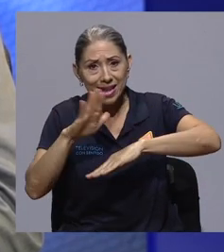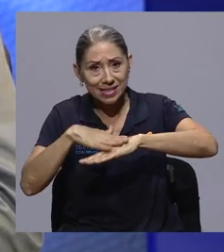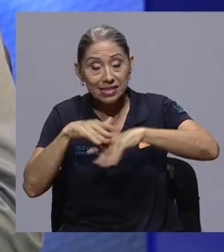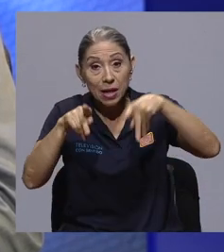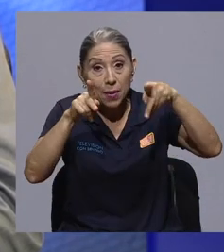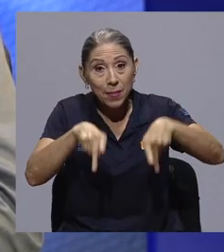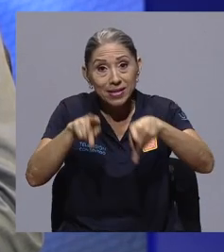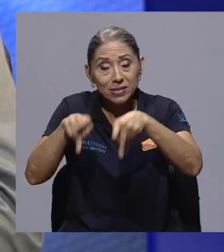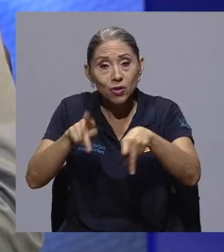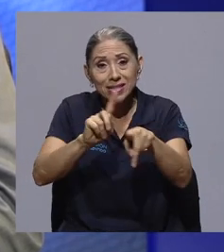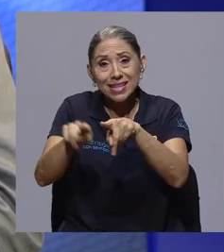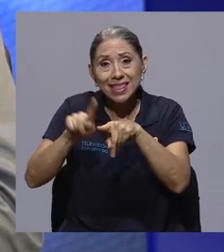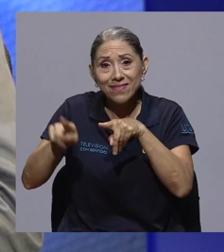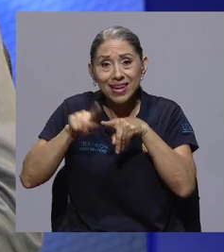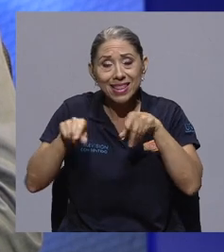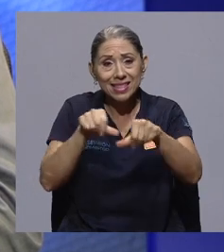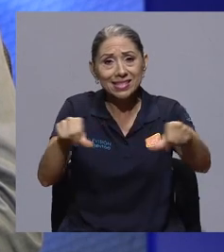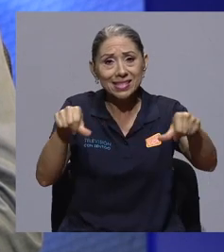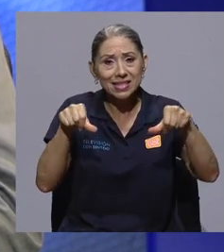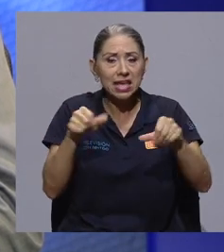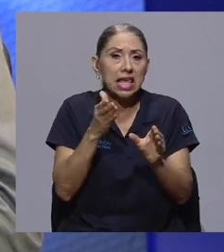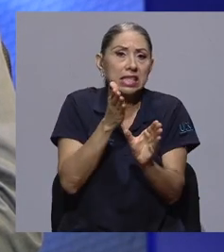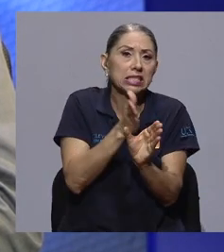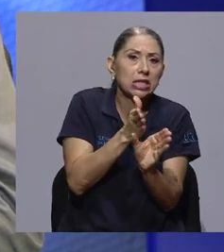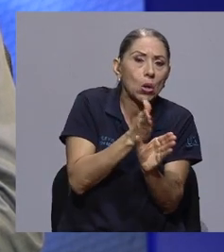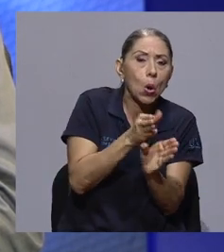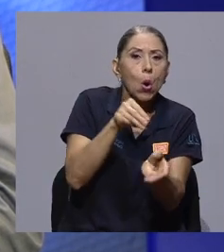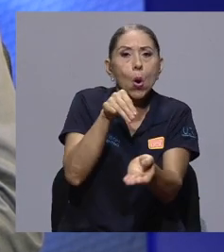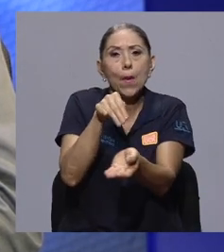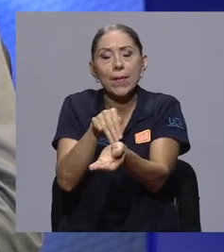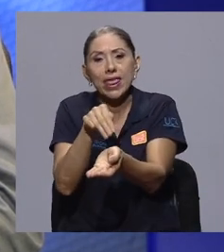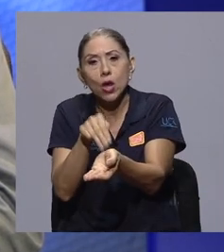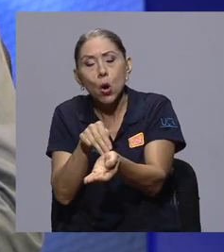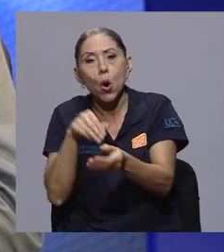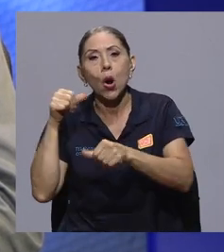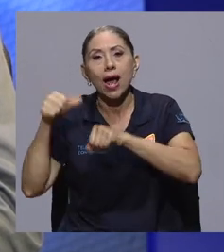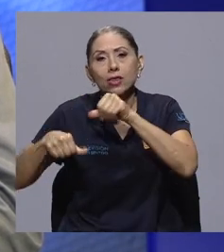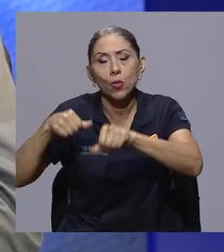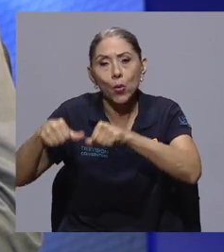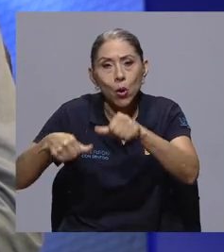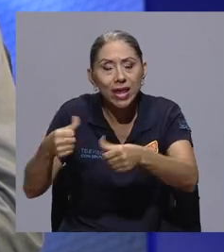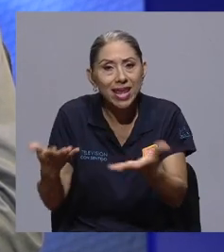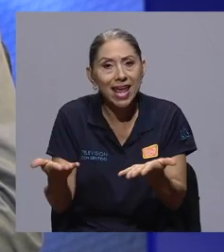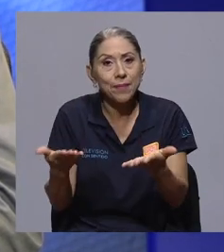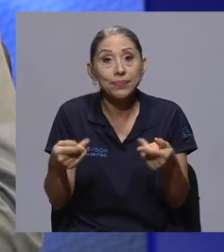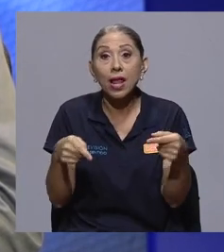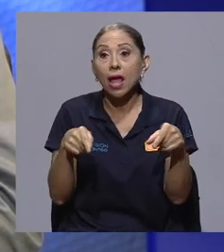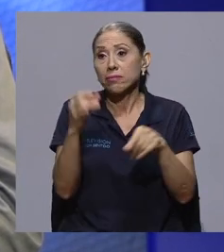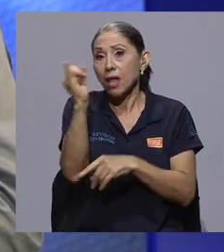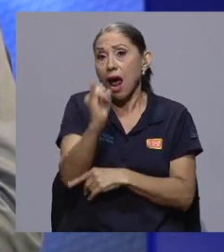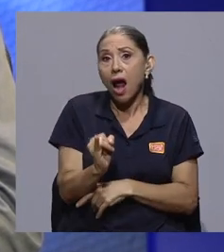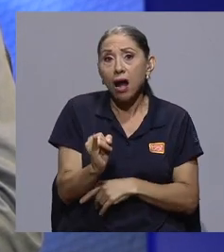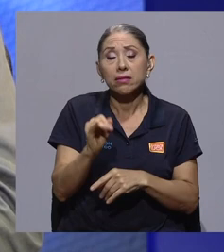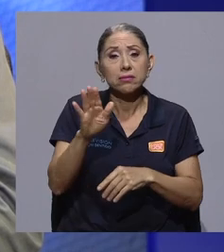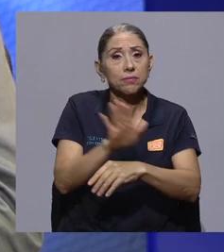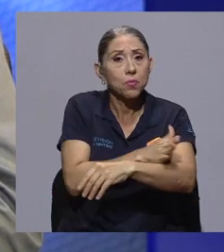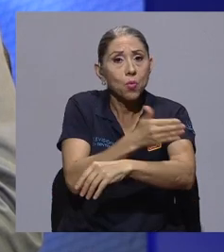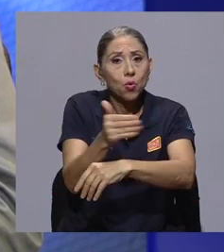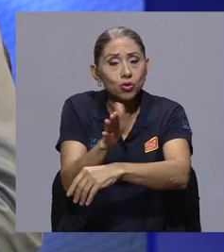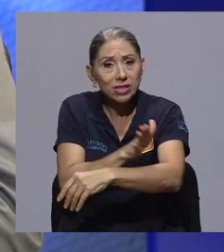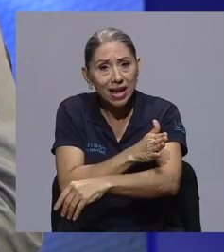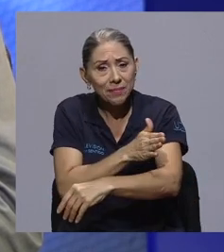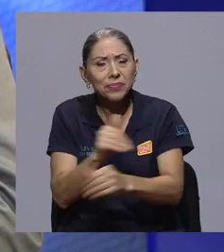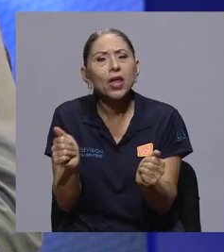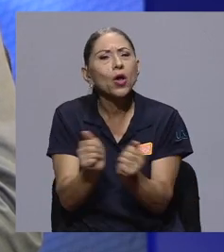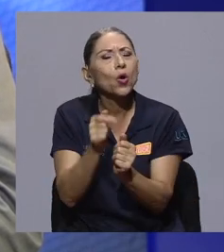personas de diferentes disciplinas, psicología, medicina, antropología, incluso arte y